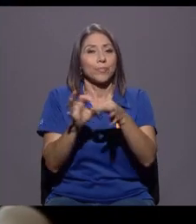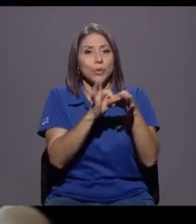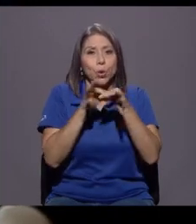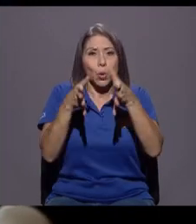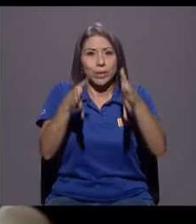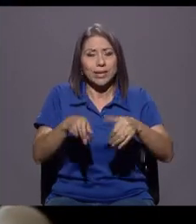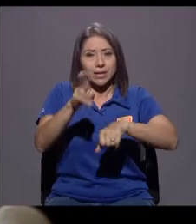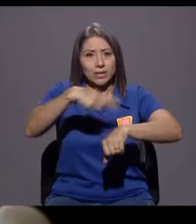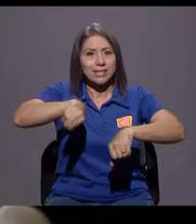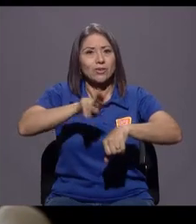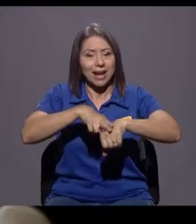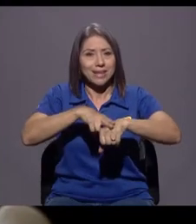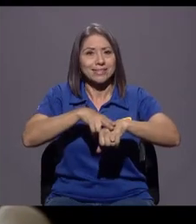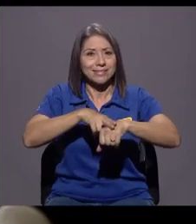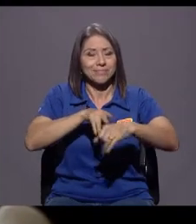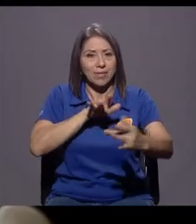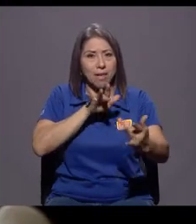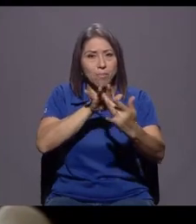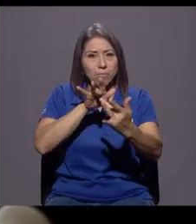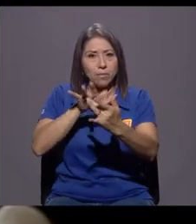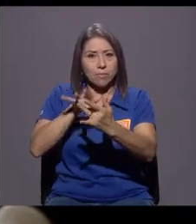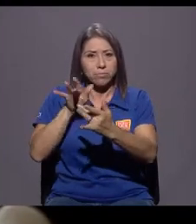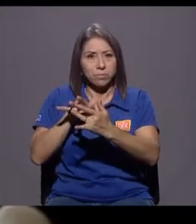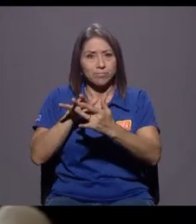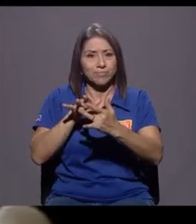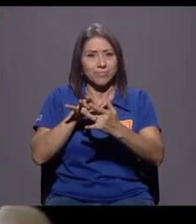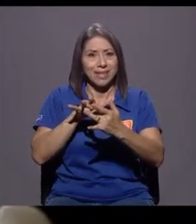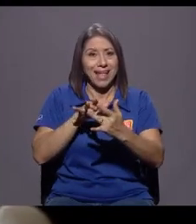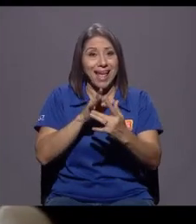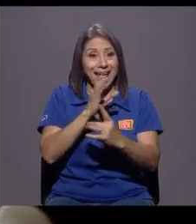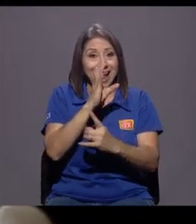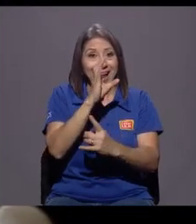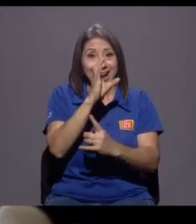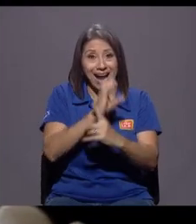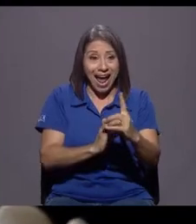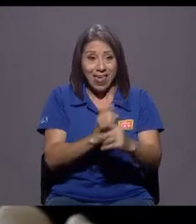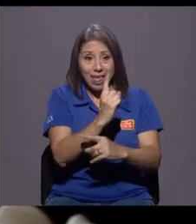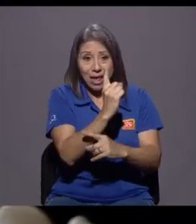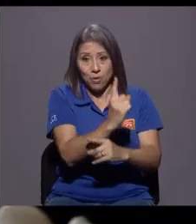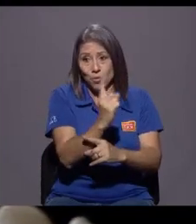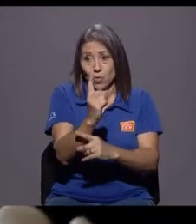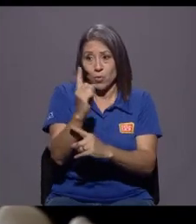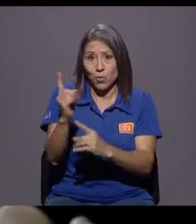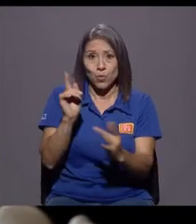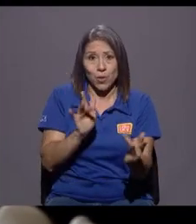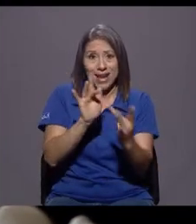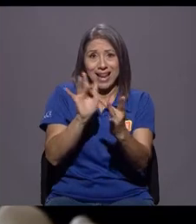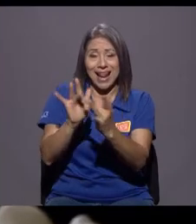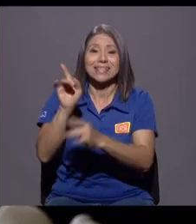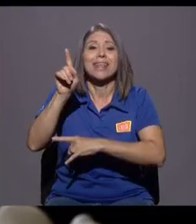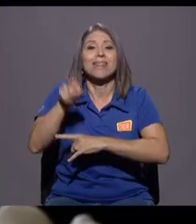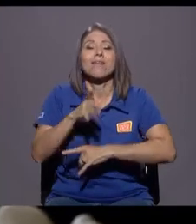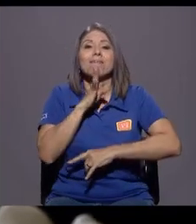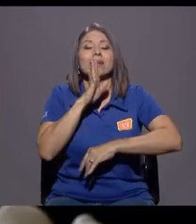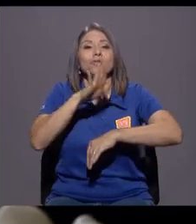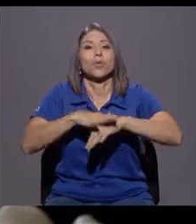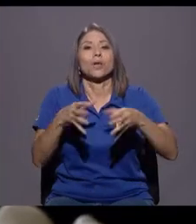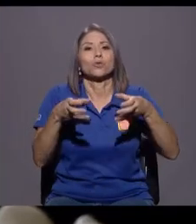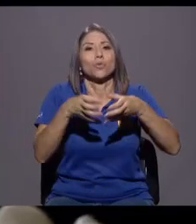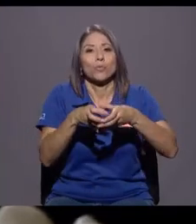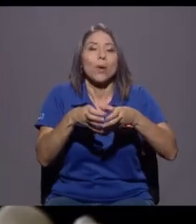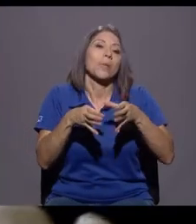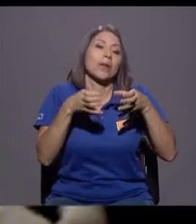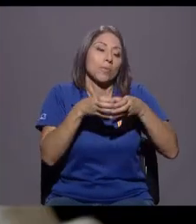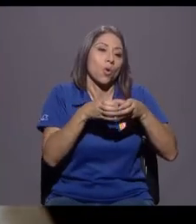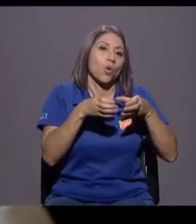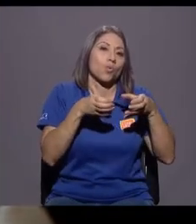nacionales, de enlaces, y entonces cada enlace tiene que referirse a su grupo territorial. Entonces, el enlace Montedioca, el